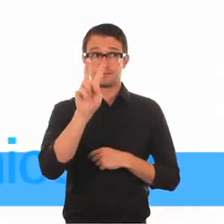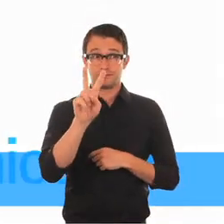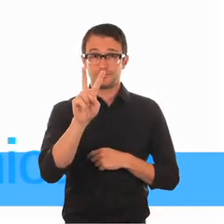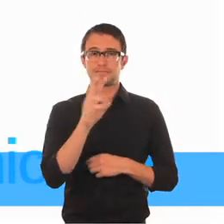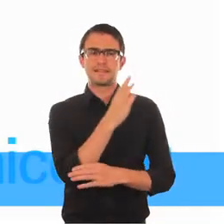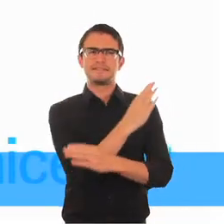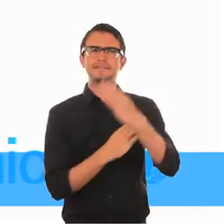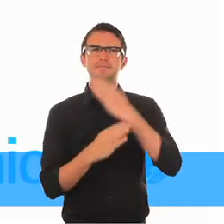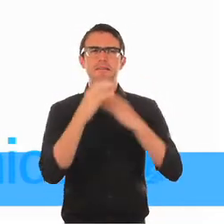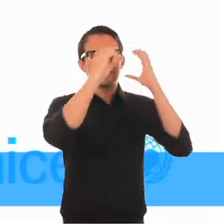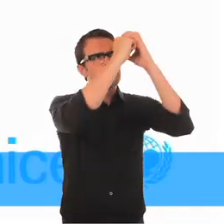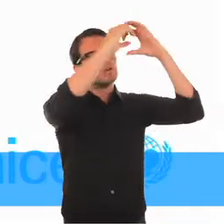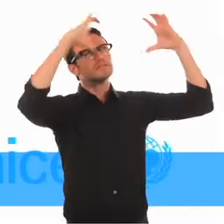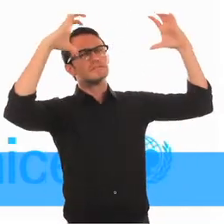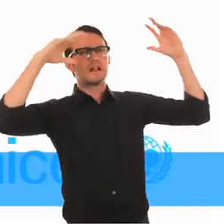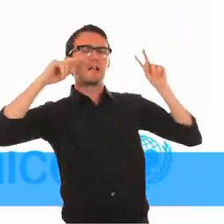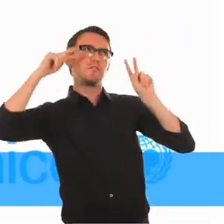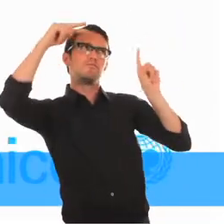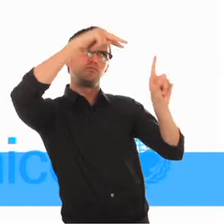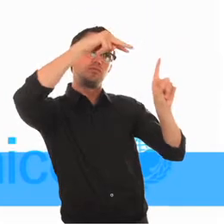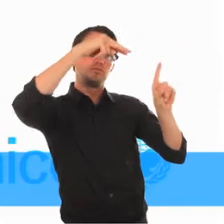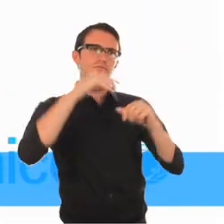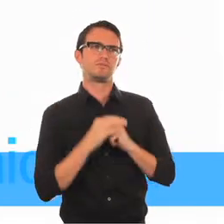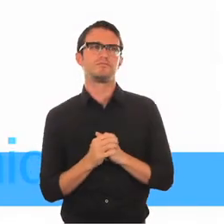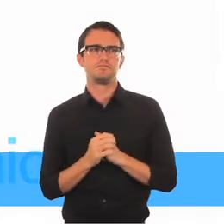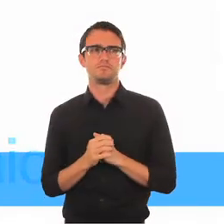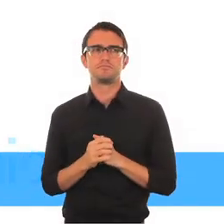Lección 2. Modelos y enfoques de la discapacidad.